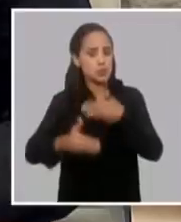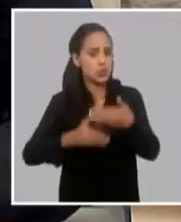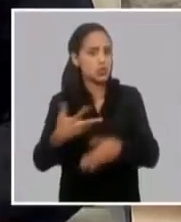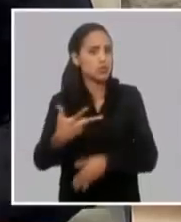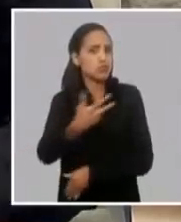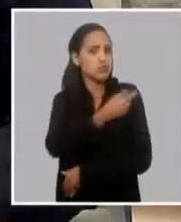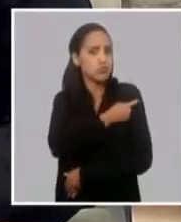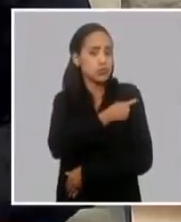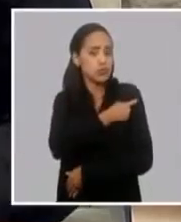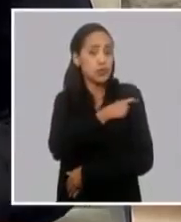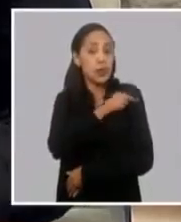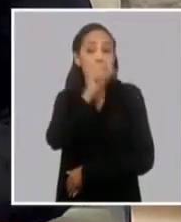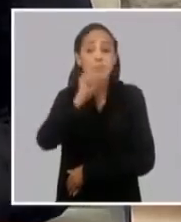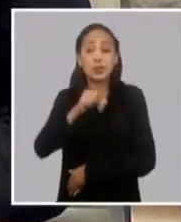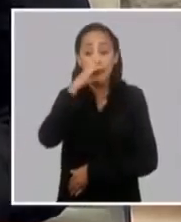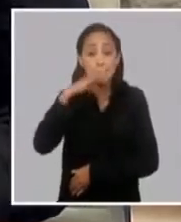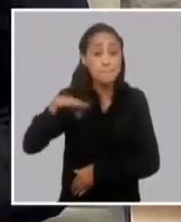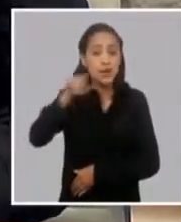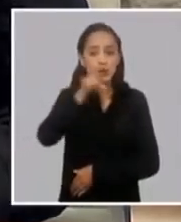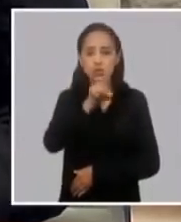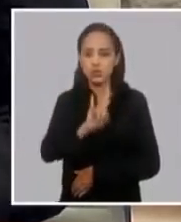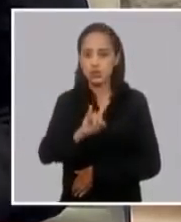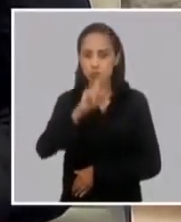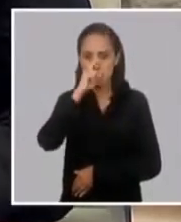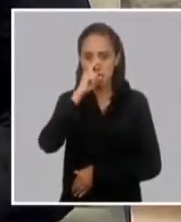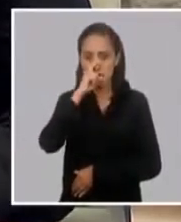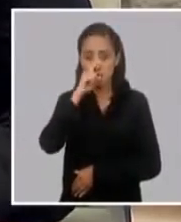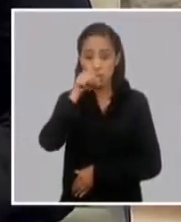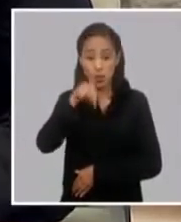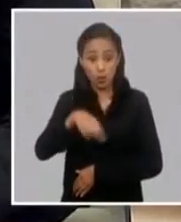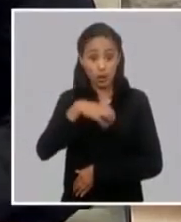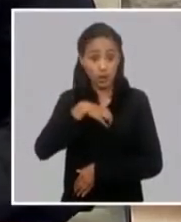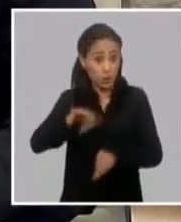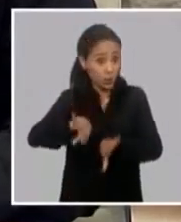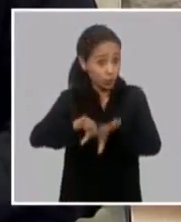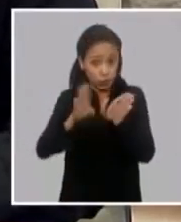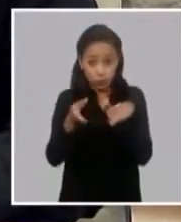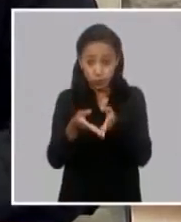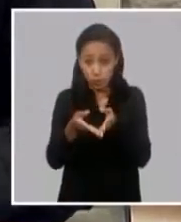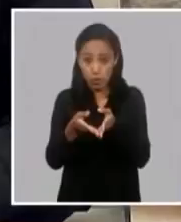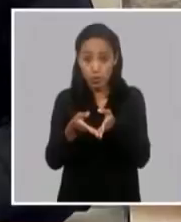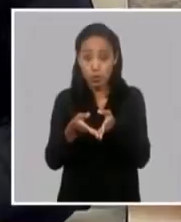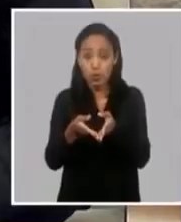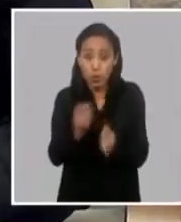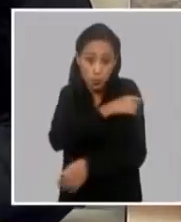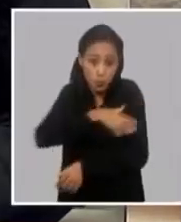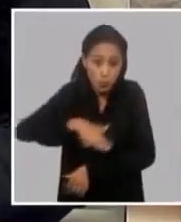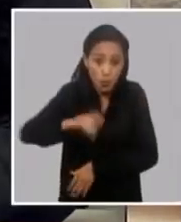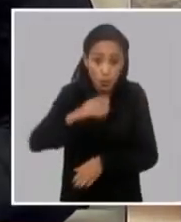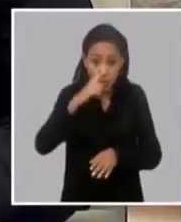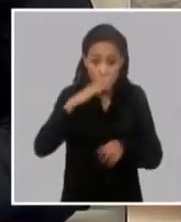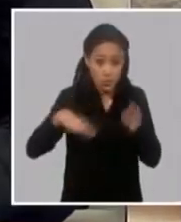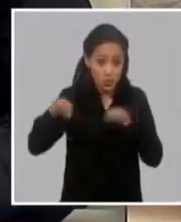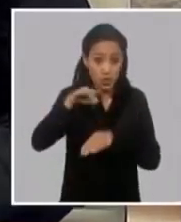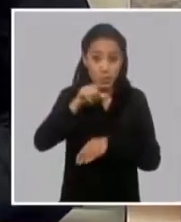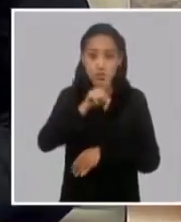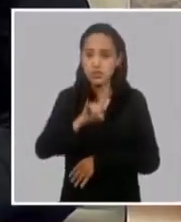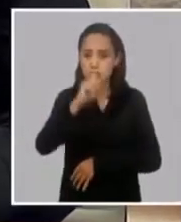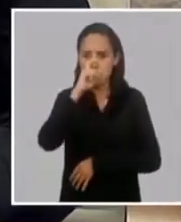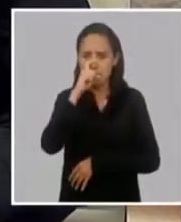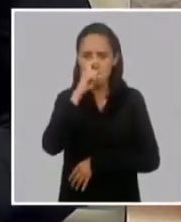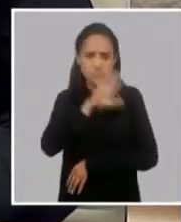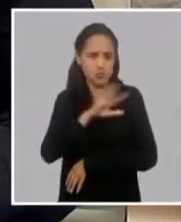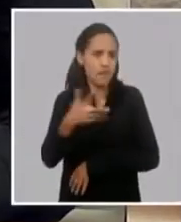población mayor de 19 años. Es decir, nosotros tenemos hoy a toda la población superior a 19 años de la isla totalmente